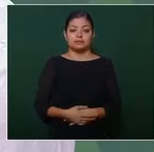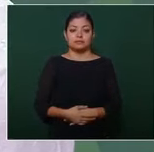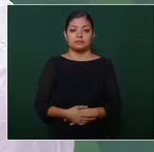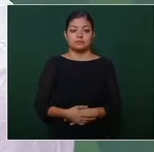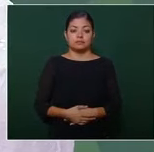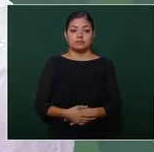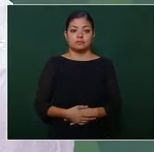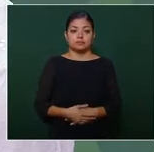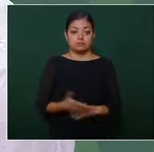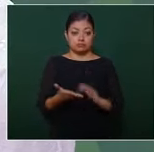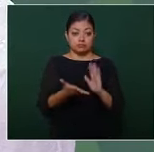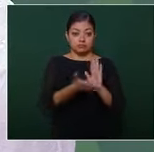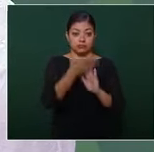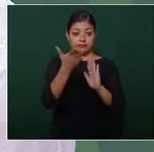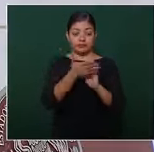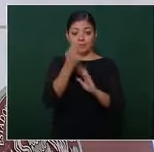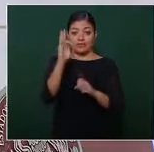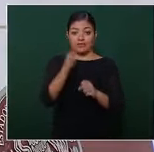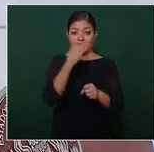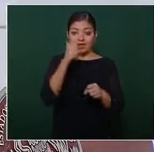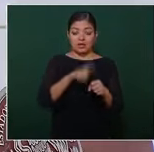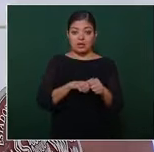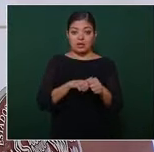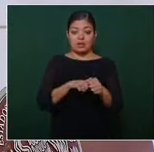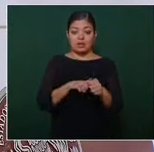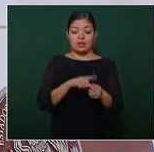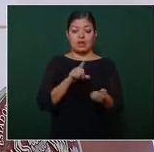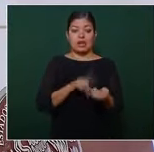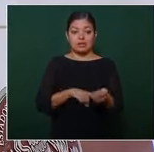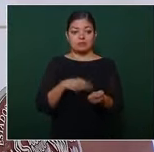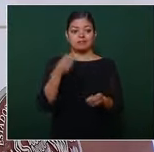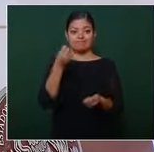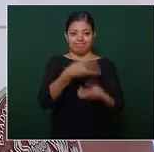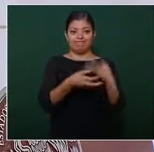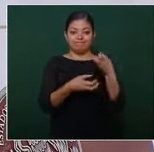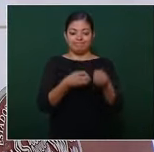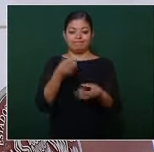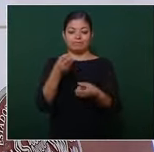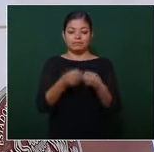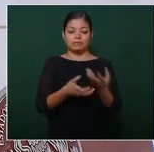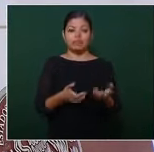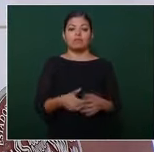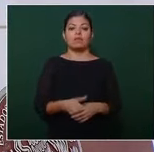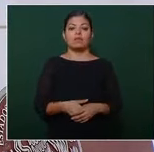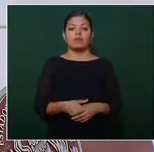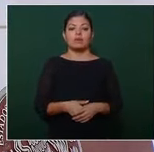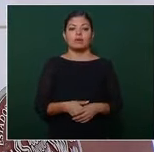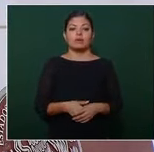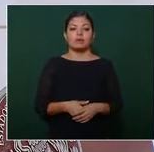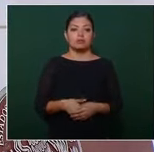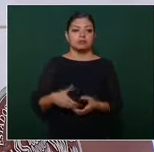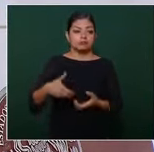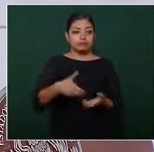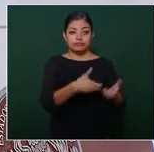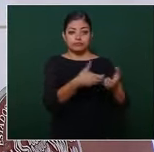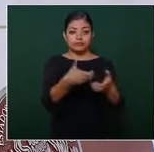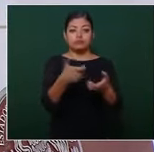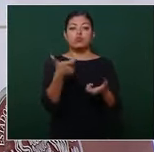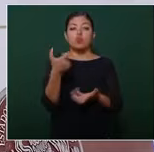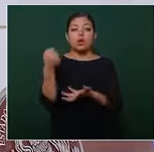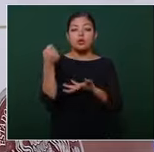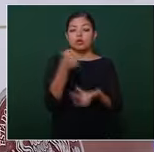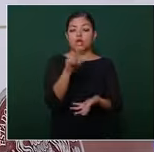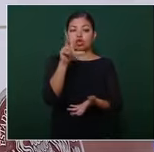infraestructura federal las aportaciones en carretera 80 millones